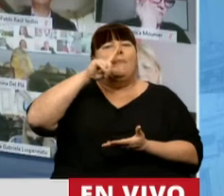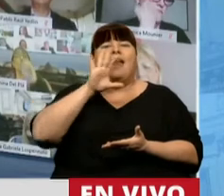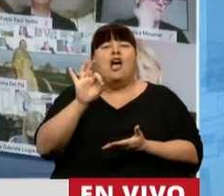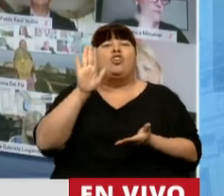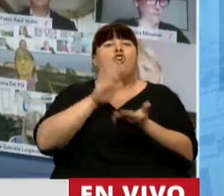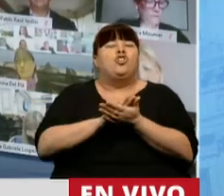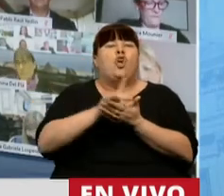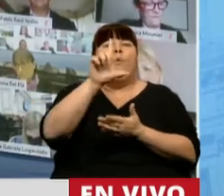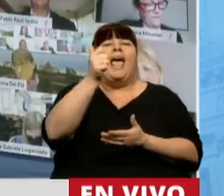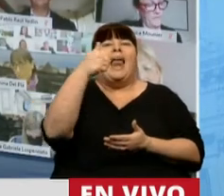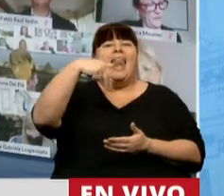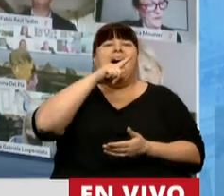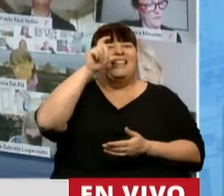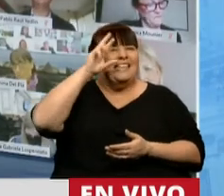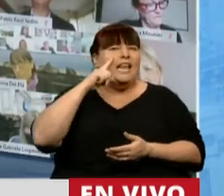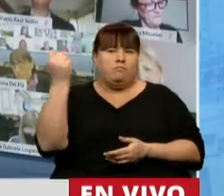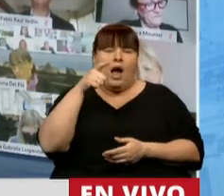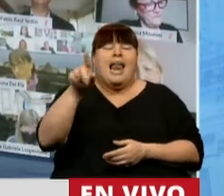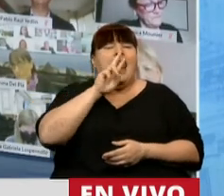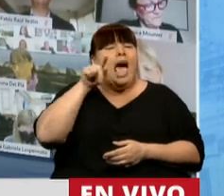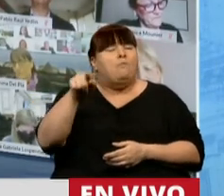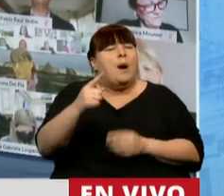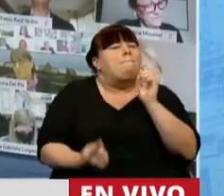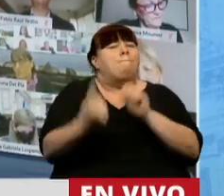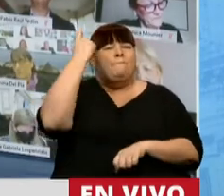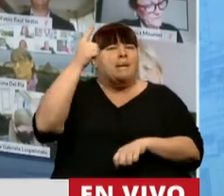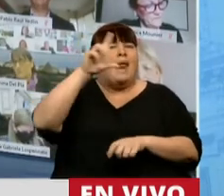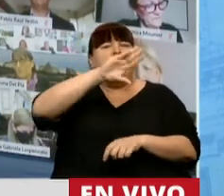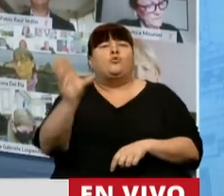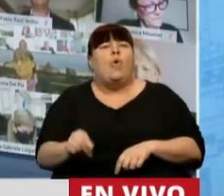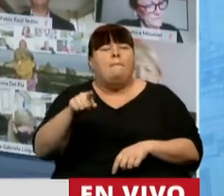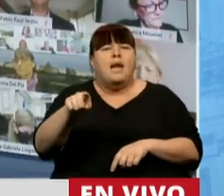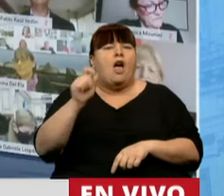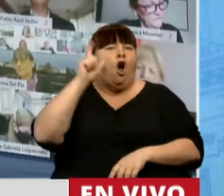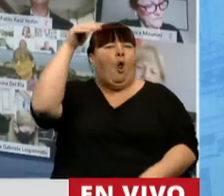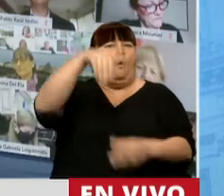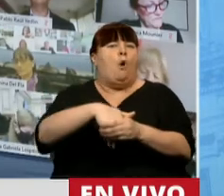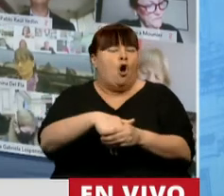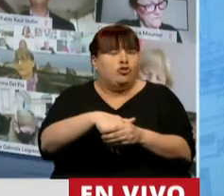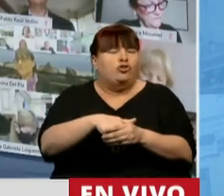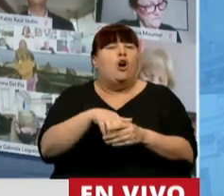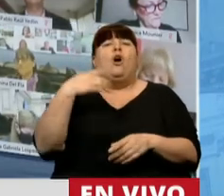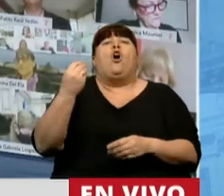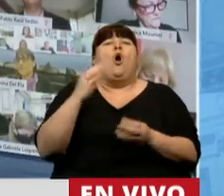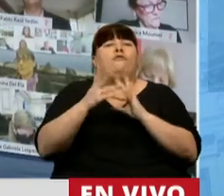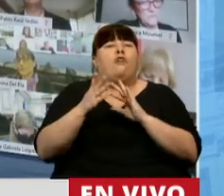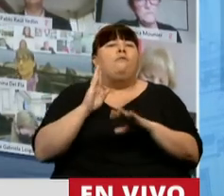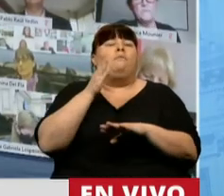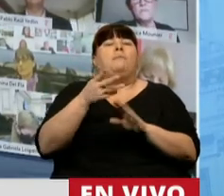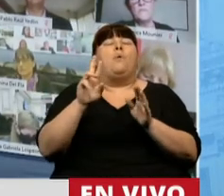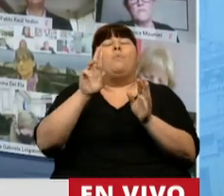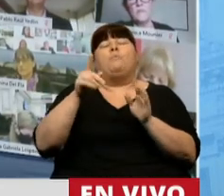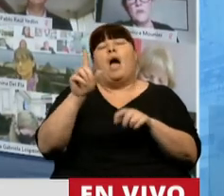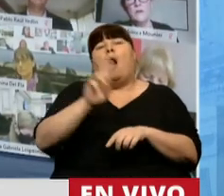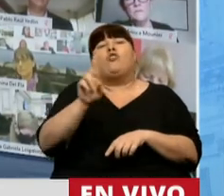Julieta Lanteri es resonante. Fue la primera mujer en Sudamérica que pudo emitir su voto y lo tuvo que hacer presentando un